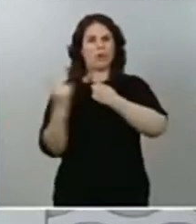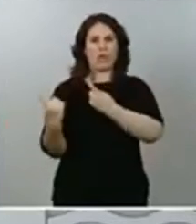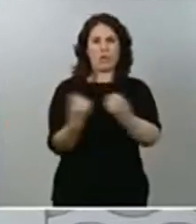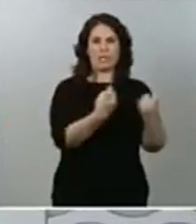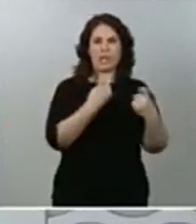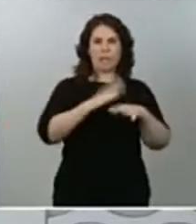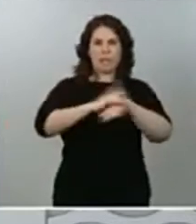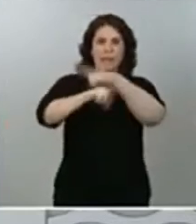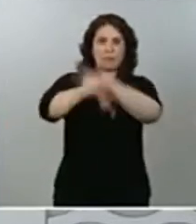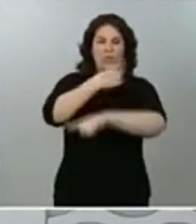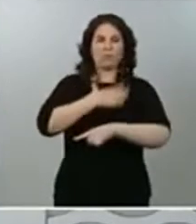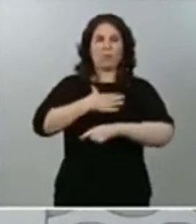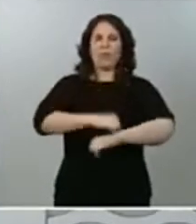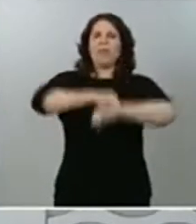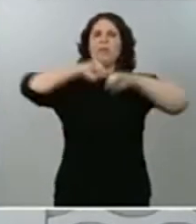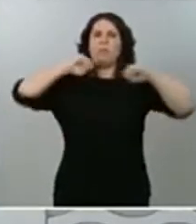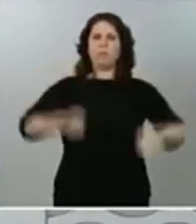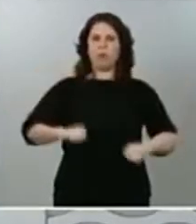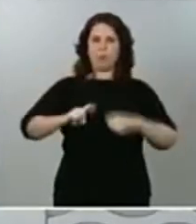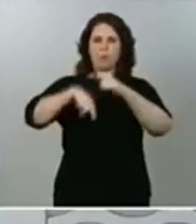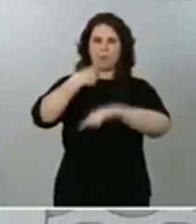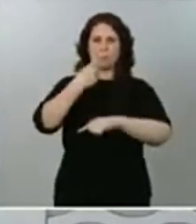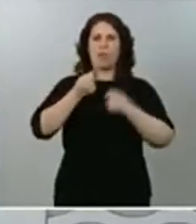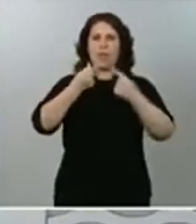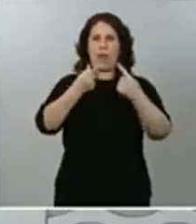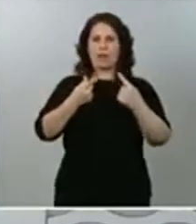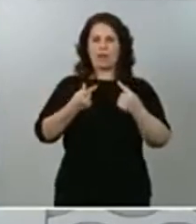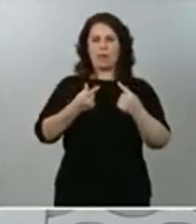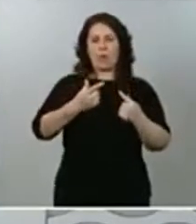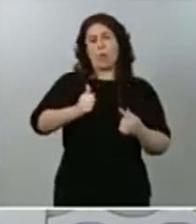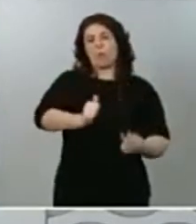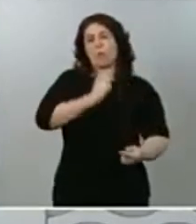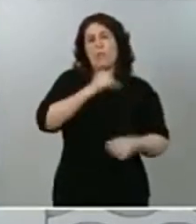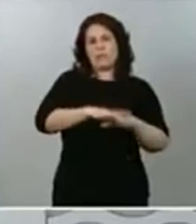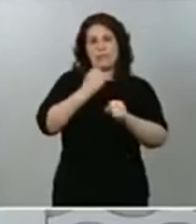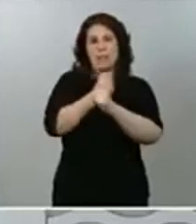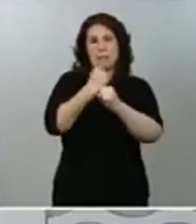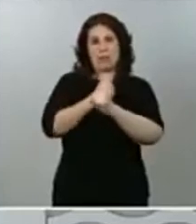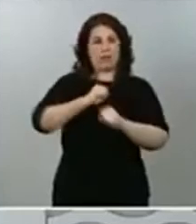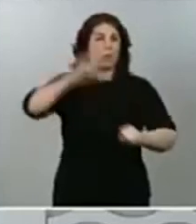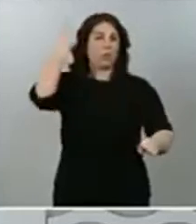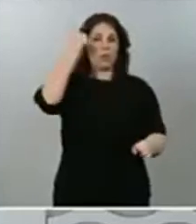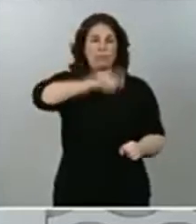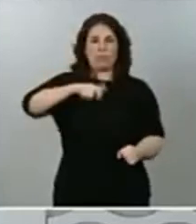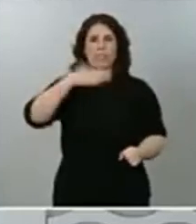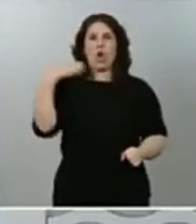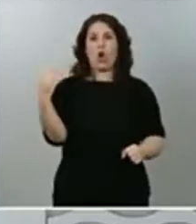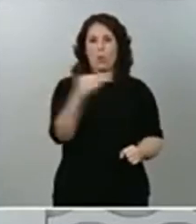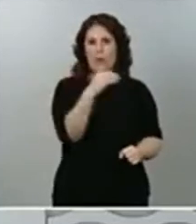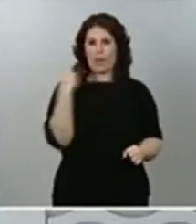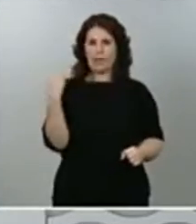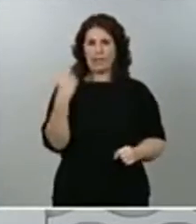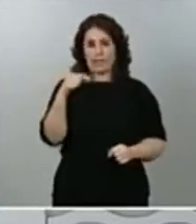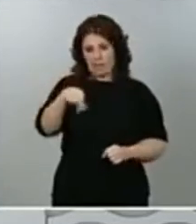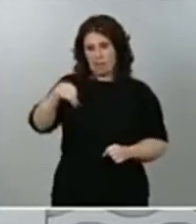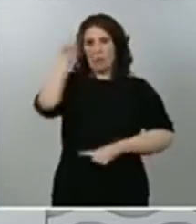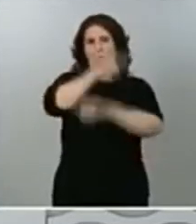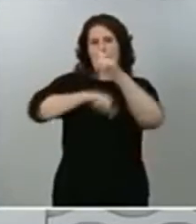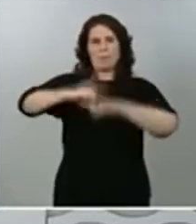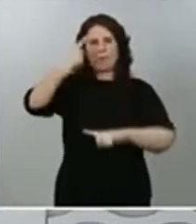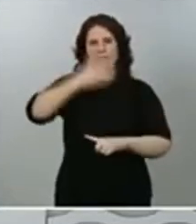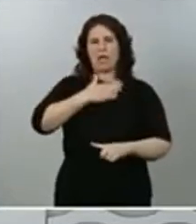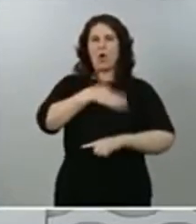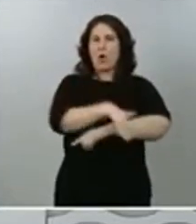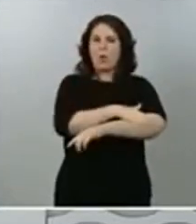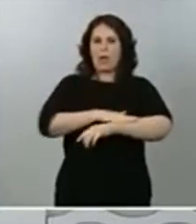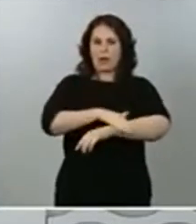de ofrecer oportunidades de empleo, sobre todo a la gente más joven, que preocupa de especial manera a este gobierno y, por tanto, en